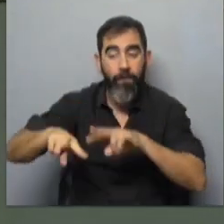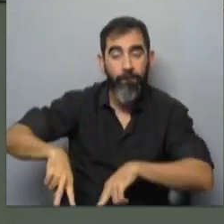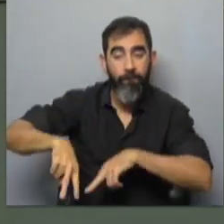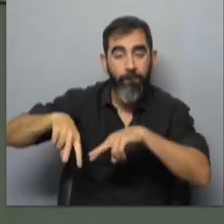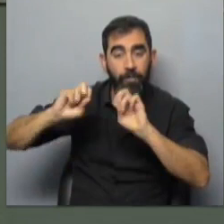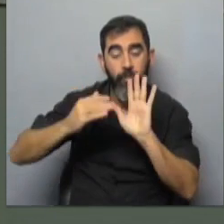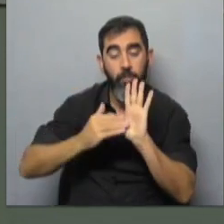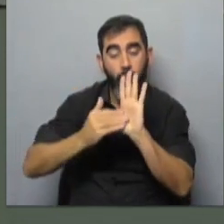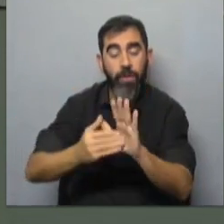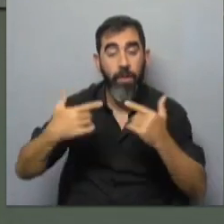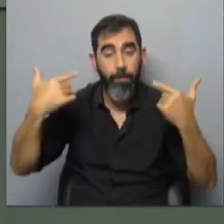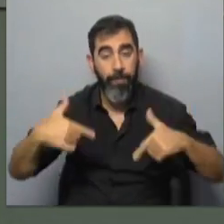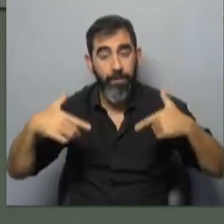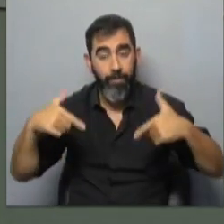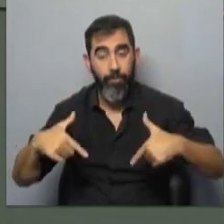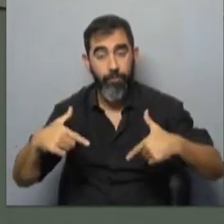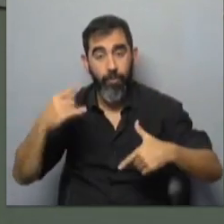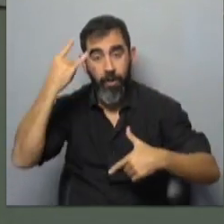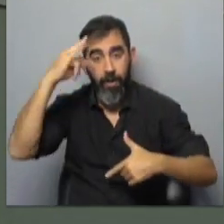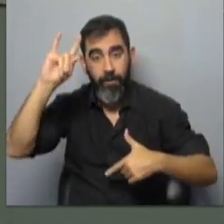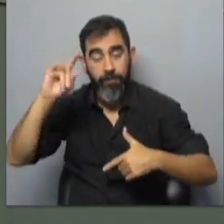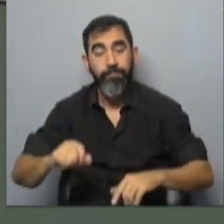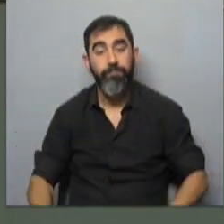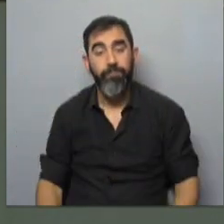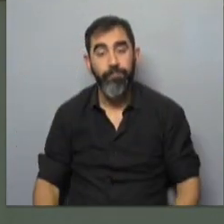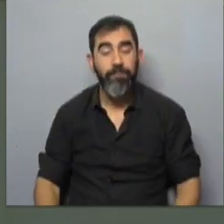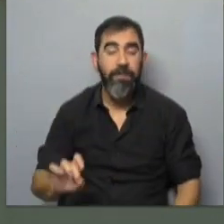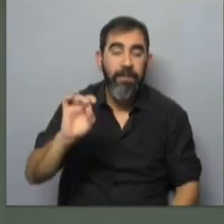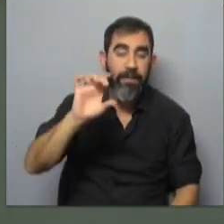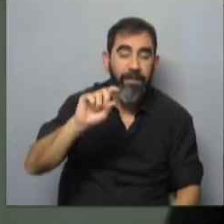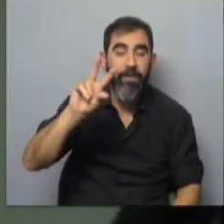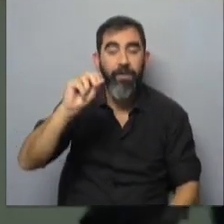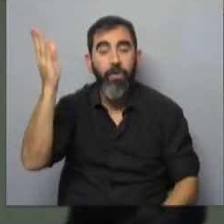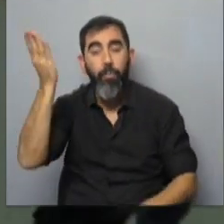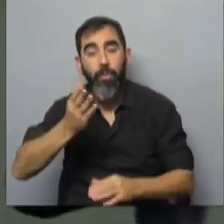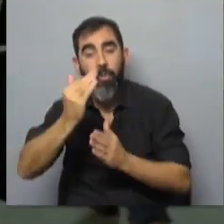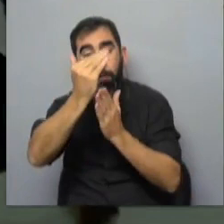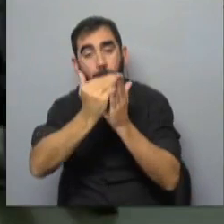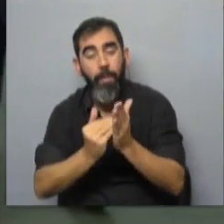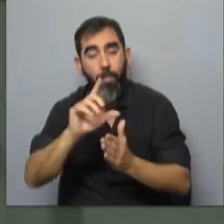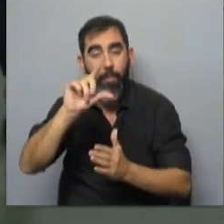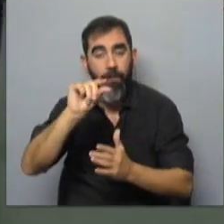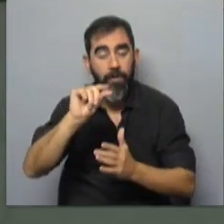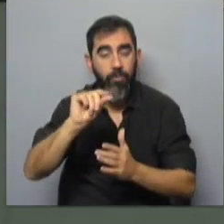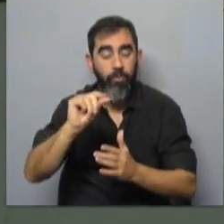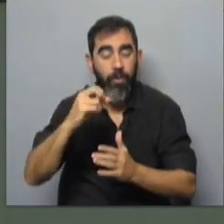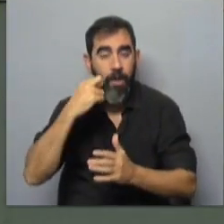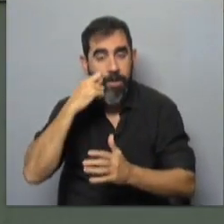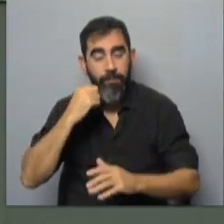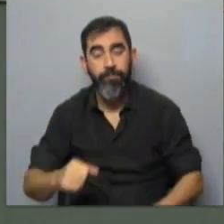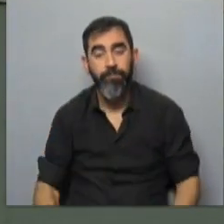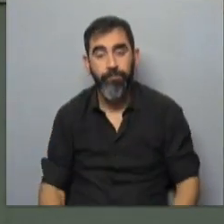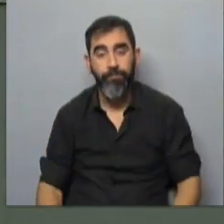análisis que presentó el ministro, esto generaría entre un 15 y un 20% en la reducción de este tipo de cortes,